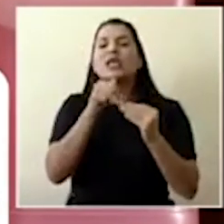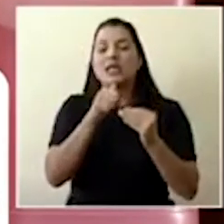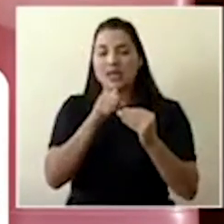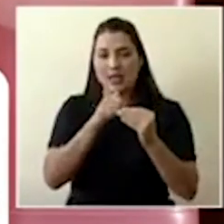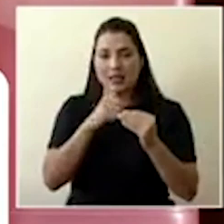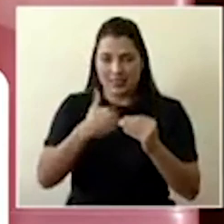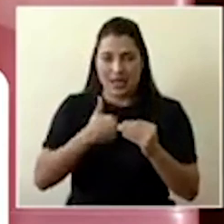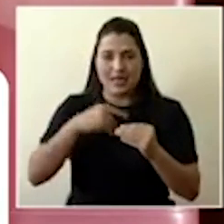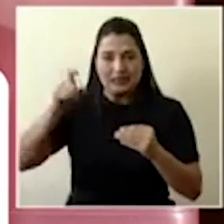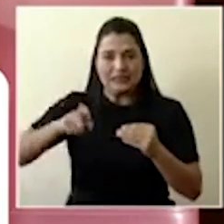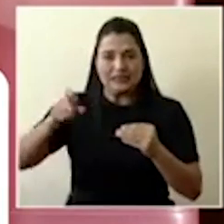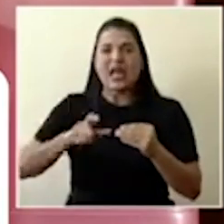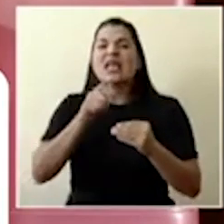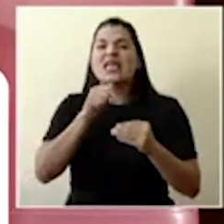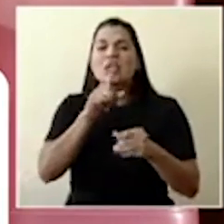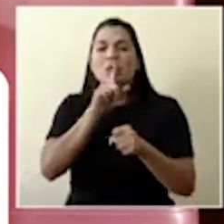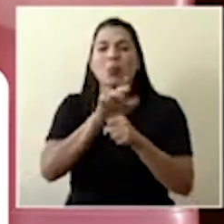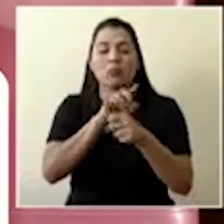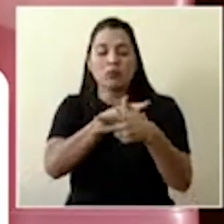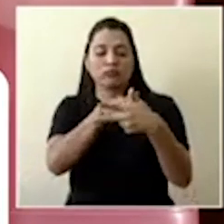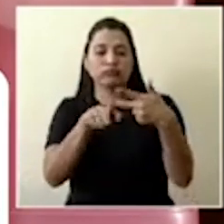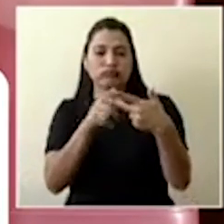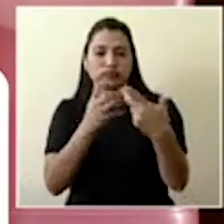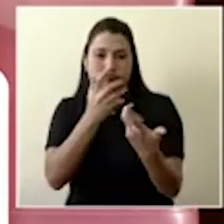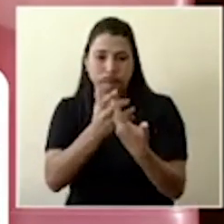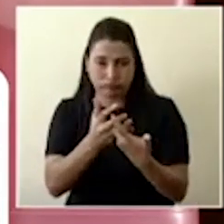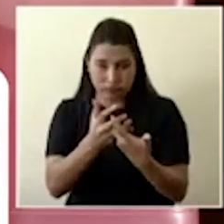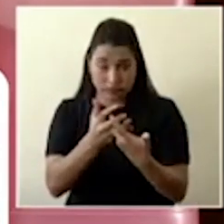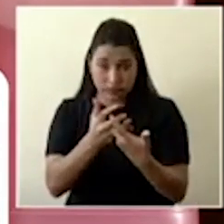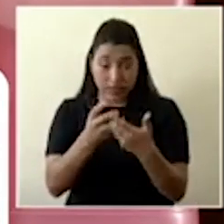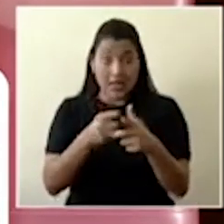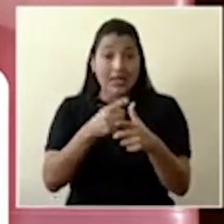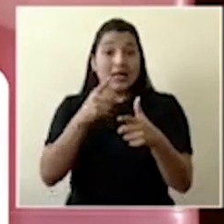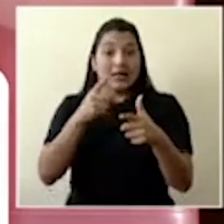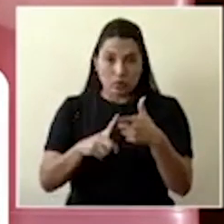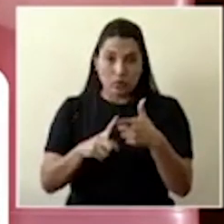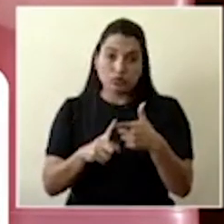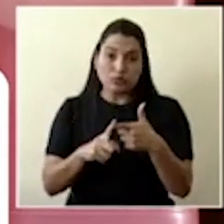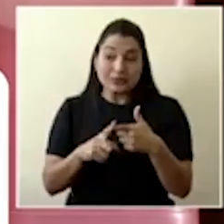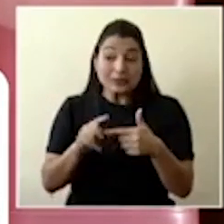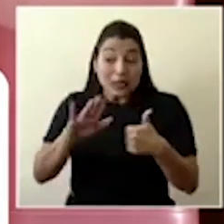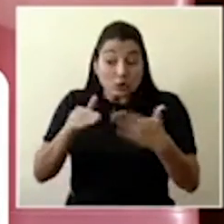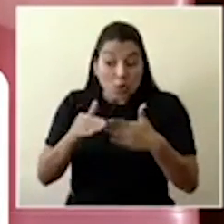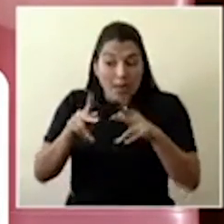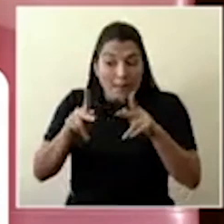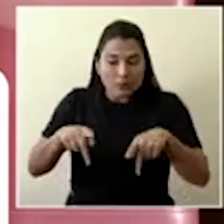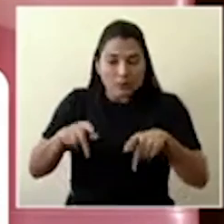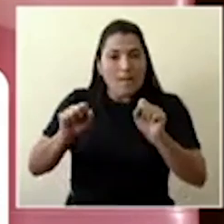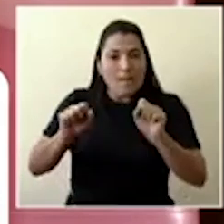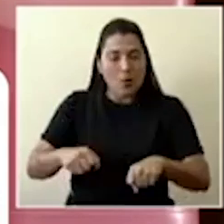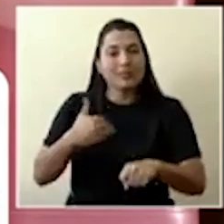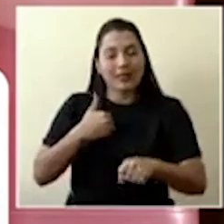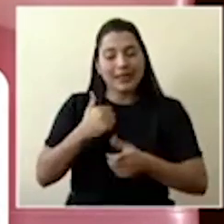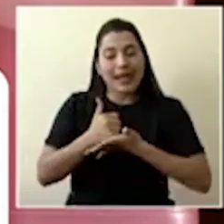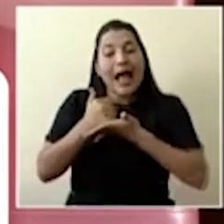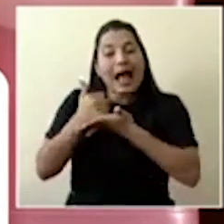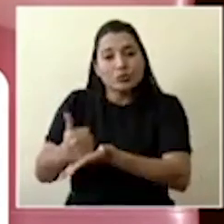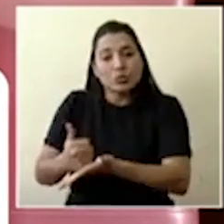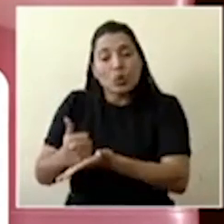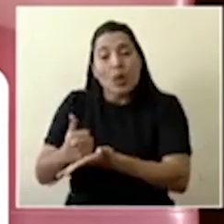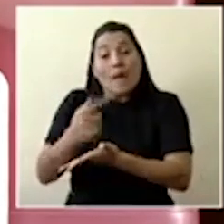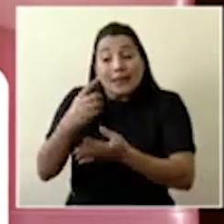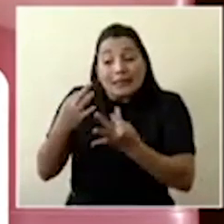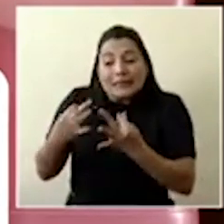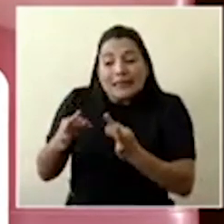momento que se está procesando todas las ayudas de proteger, que puedan tener también esta ayuda para poder ir estabilizando esta condición.